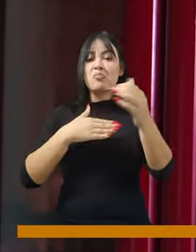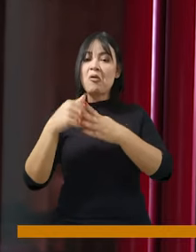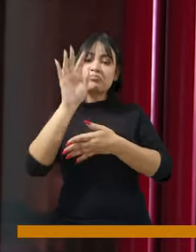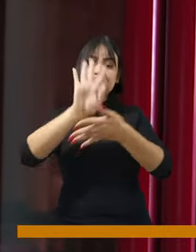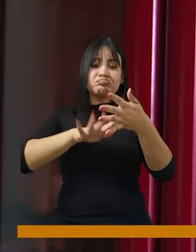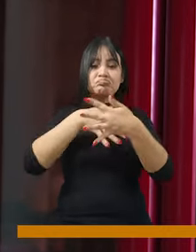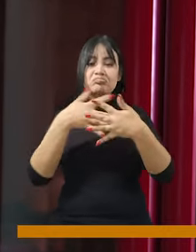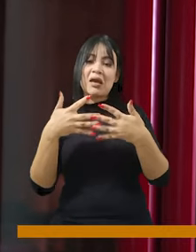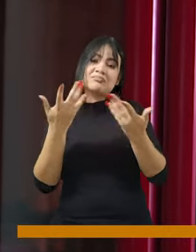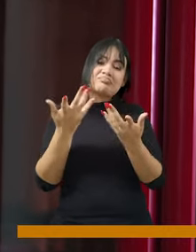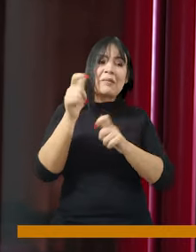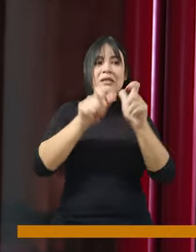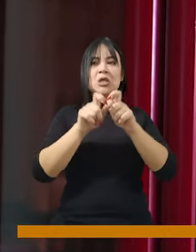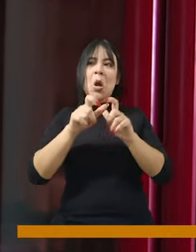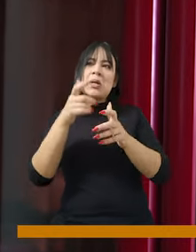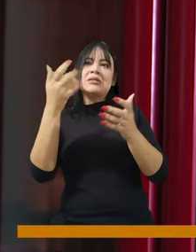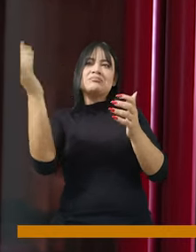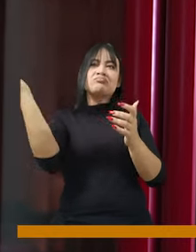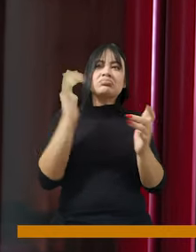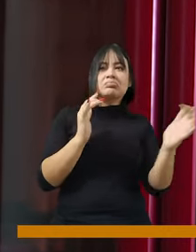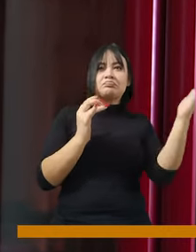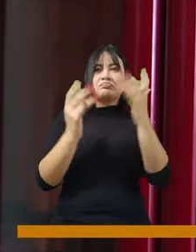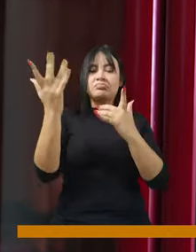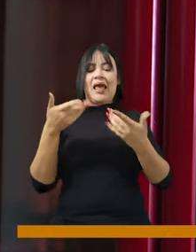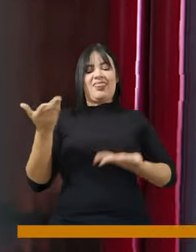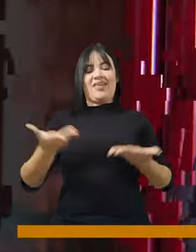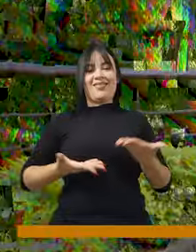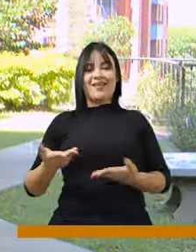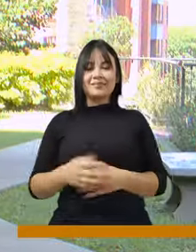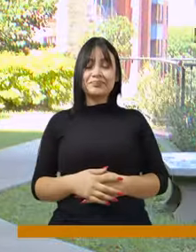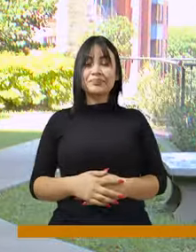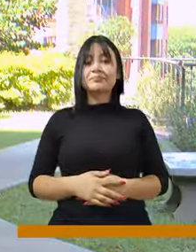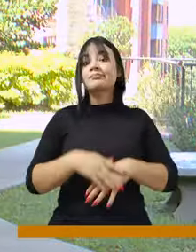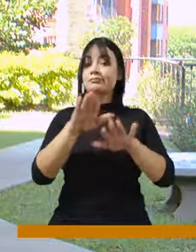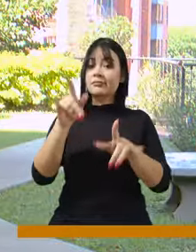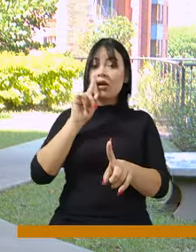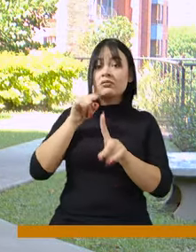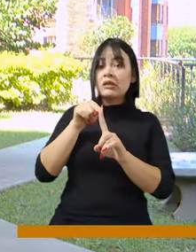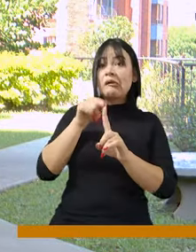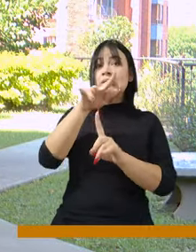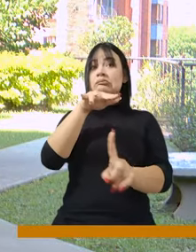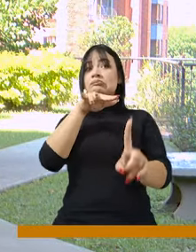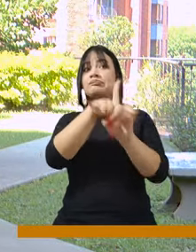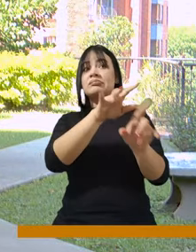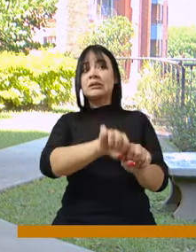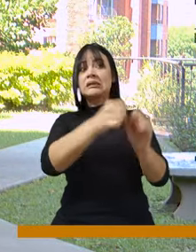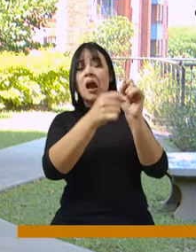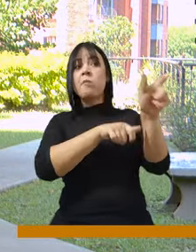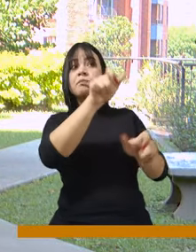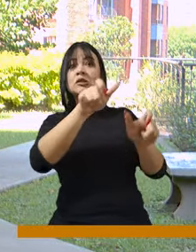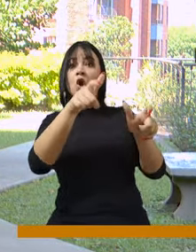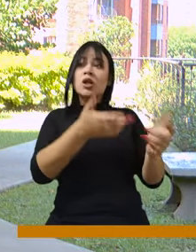los horarios en que más concurrido están nuestros establecimientos. Mi idea no es perjudicar a las